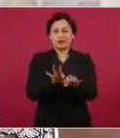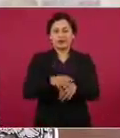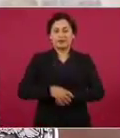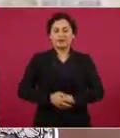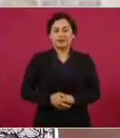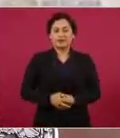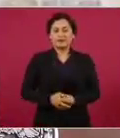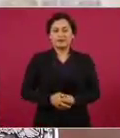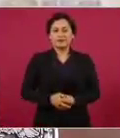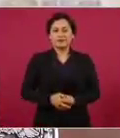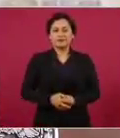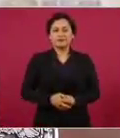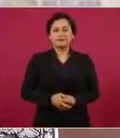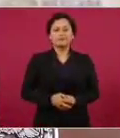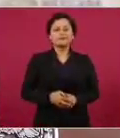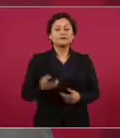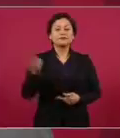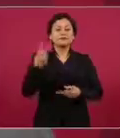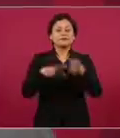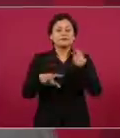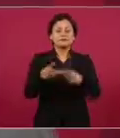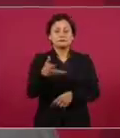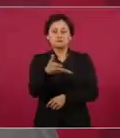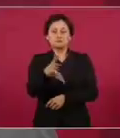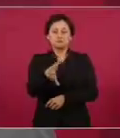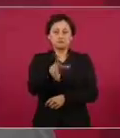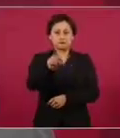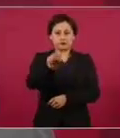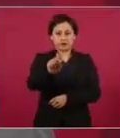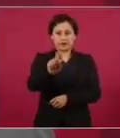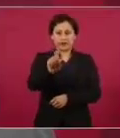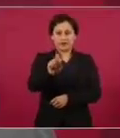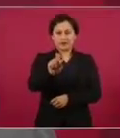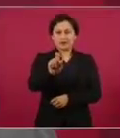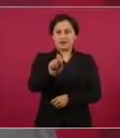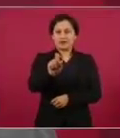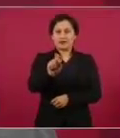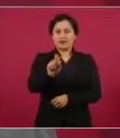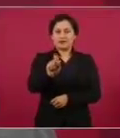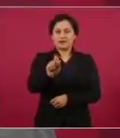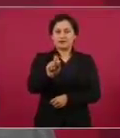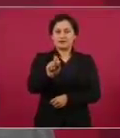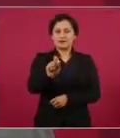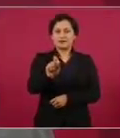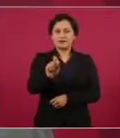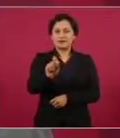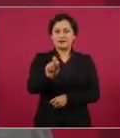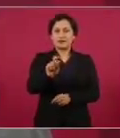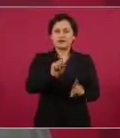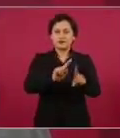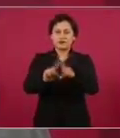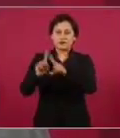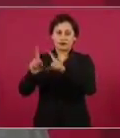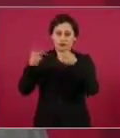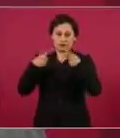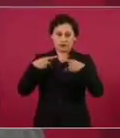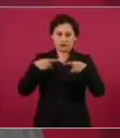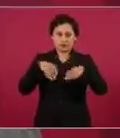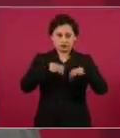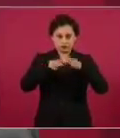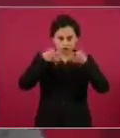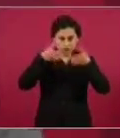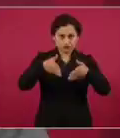20 productores, distribuidores,